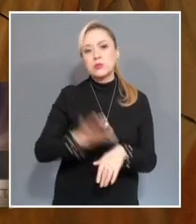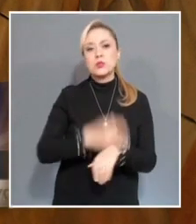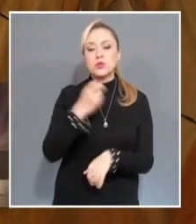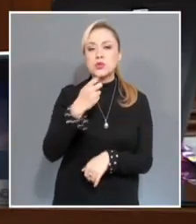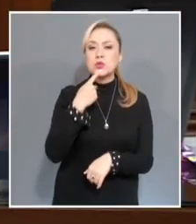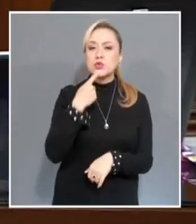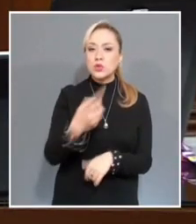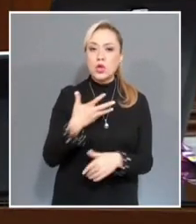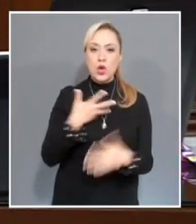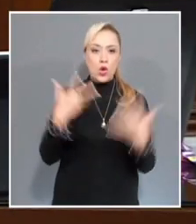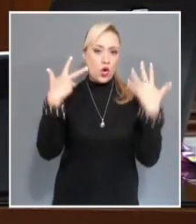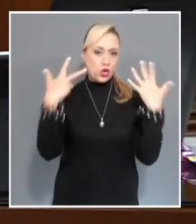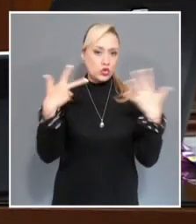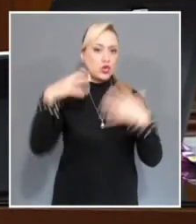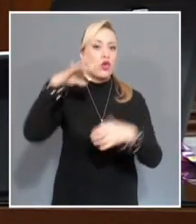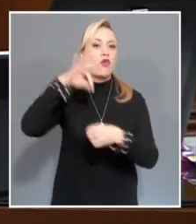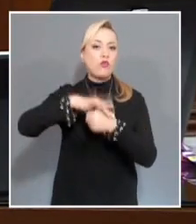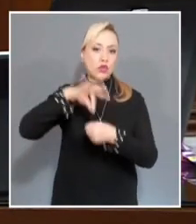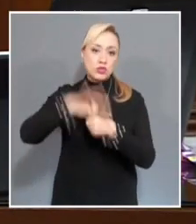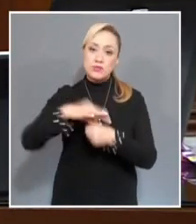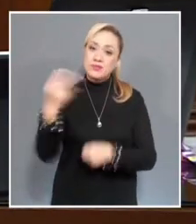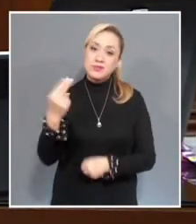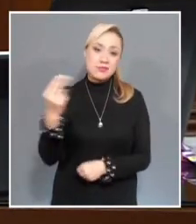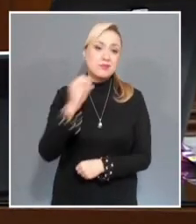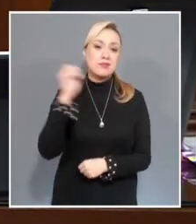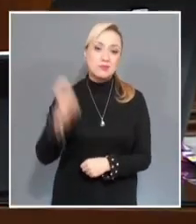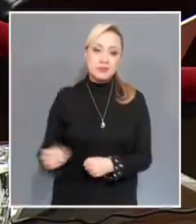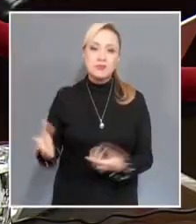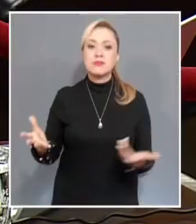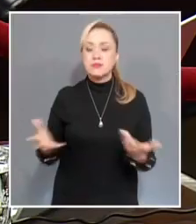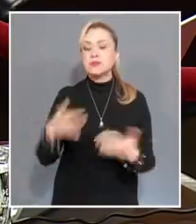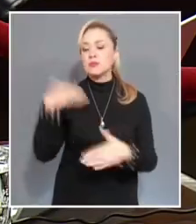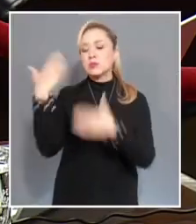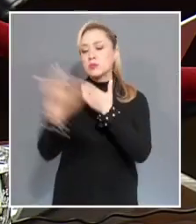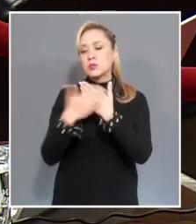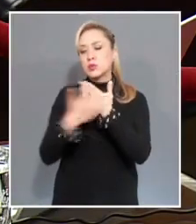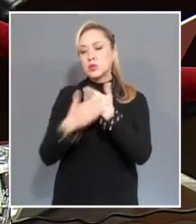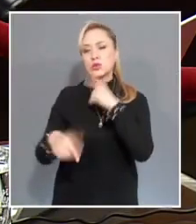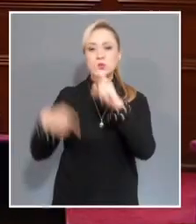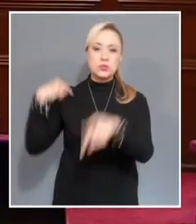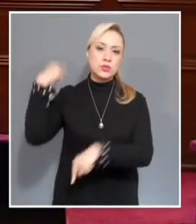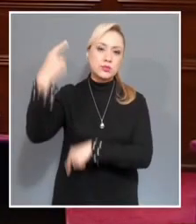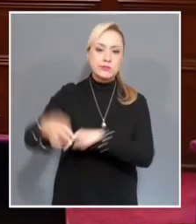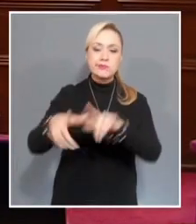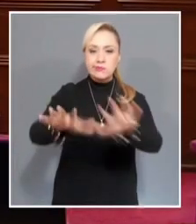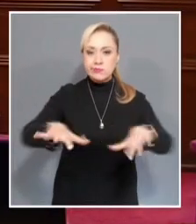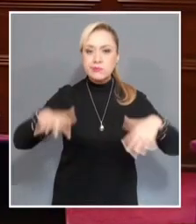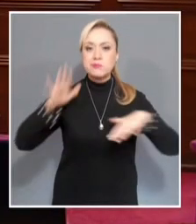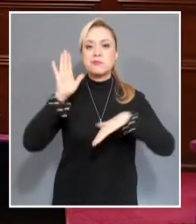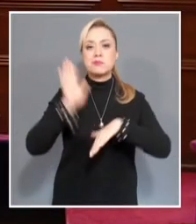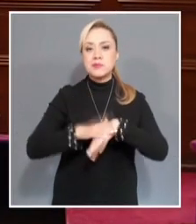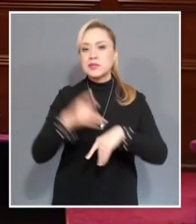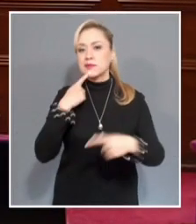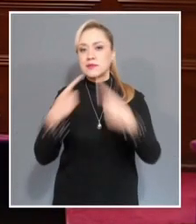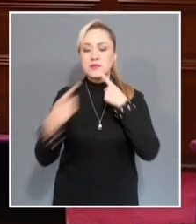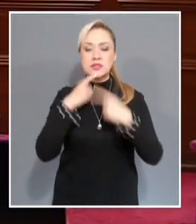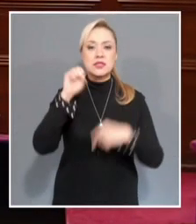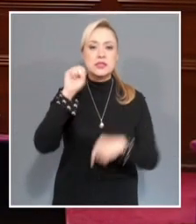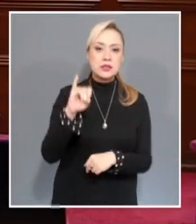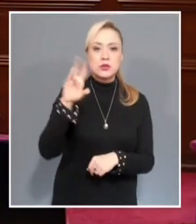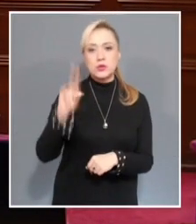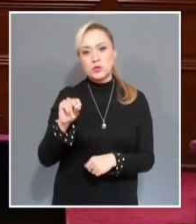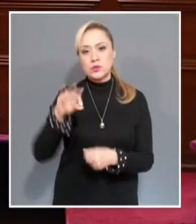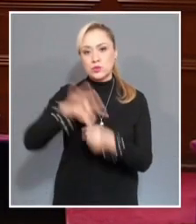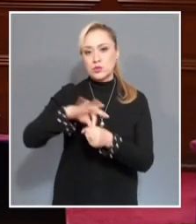votos. El Pleno definirá en su próxima sesión la votación del asunto, con la presencia de la ministra Loreta